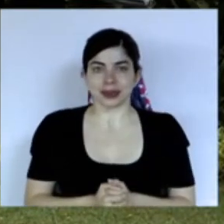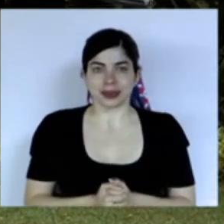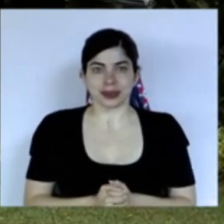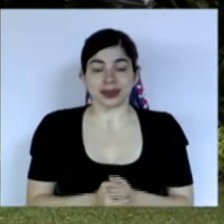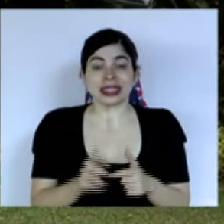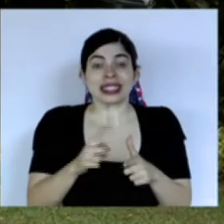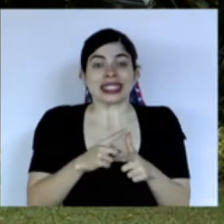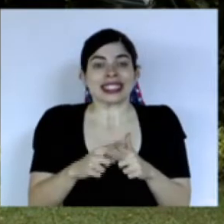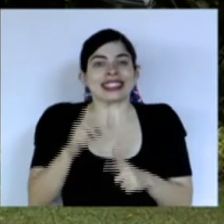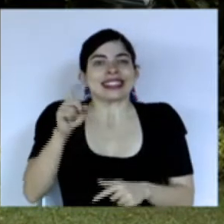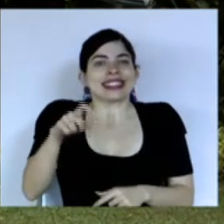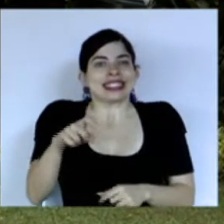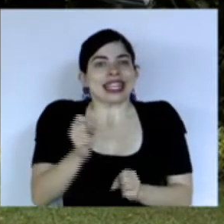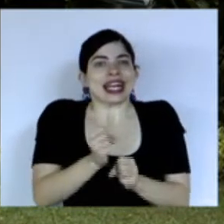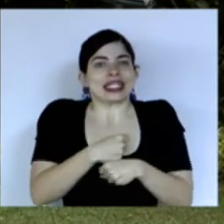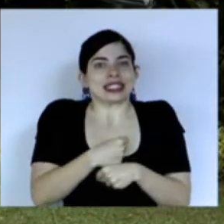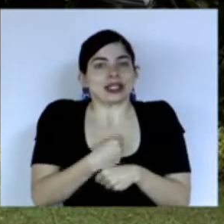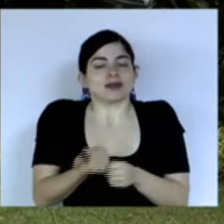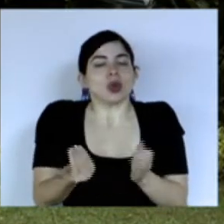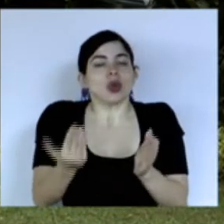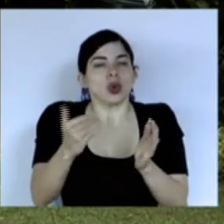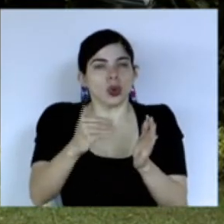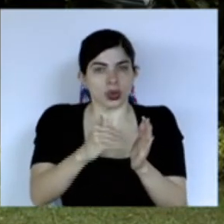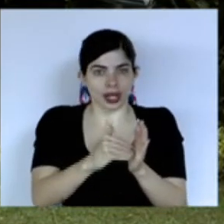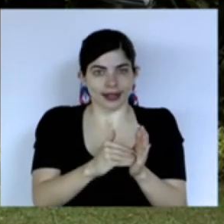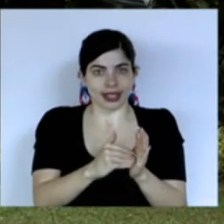entonces lo vamos a tener que hacer otra vez